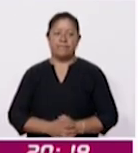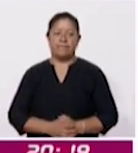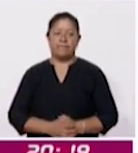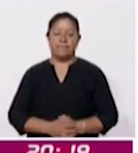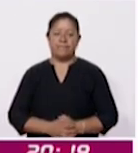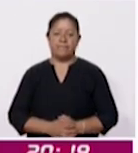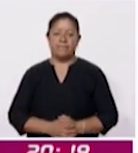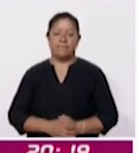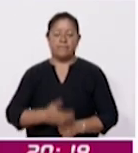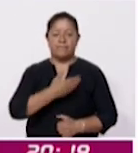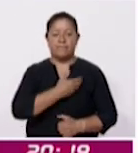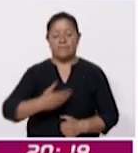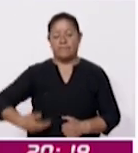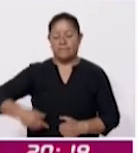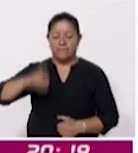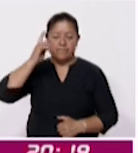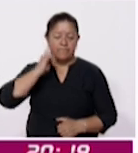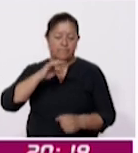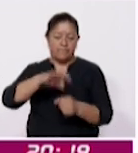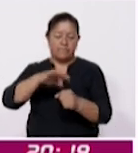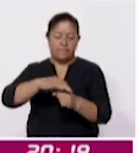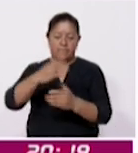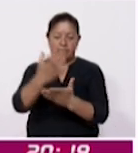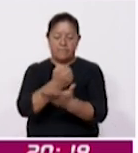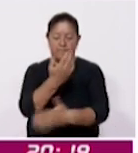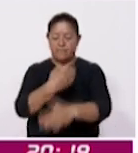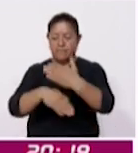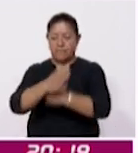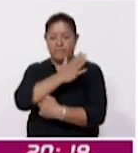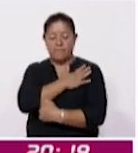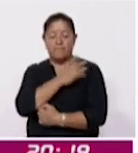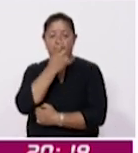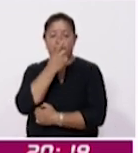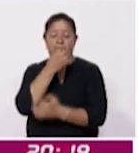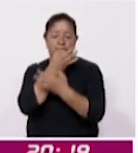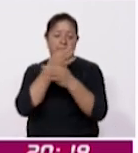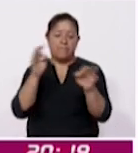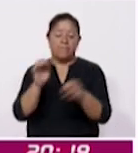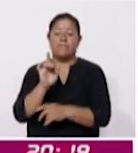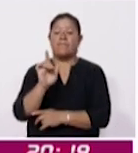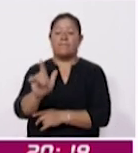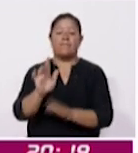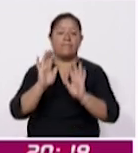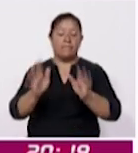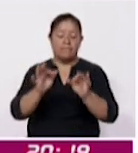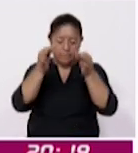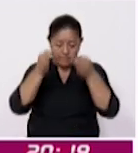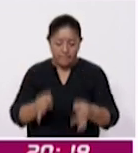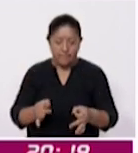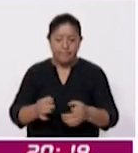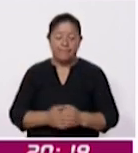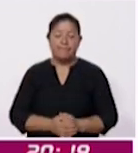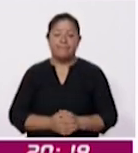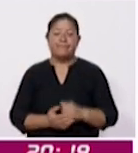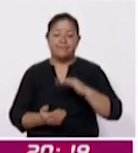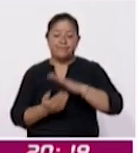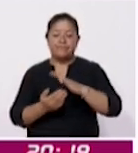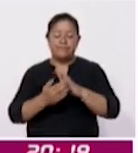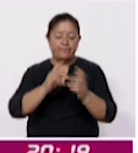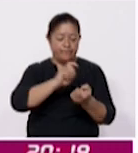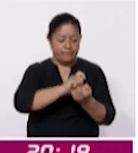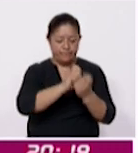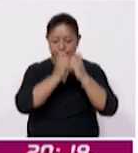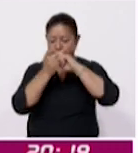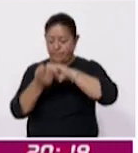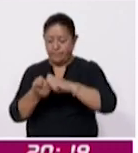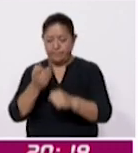La presidenta electa, Claudia Sheinbón Pardo, informó que a más tardar será el lunes cuando se instale de manera oficial la mesa de transición del actual